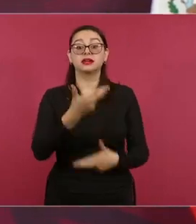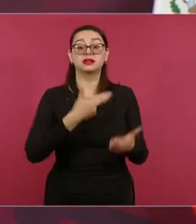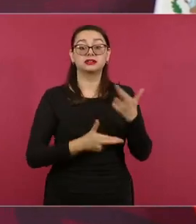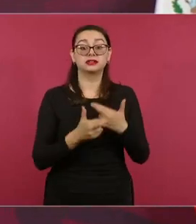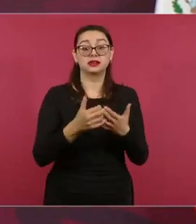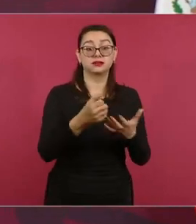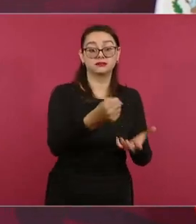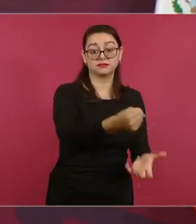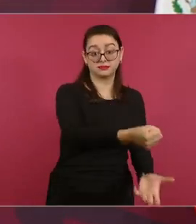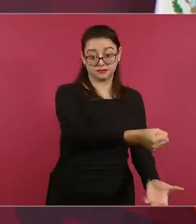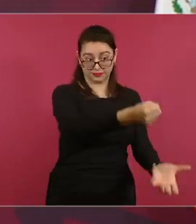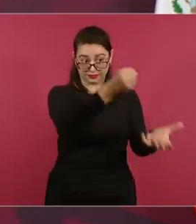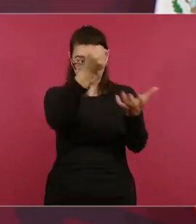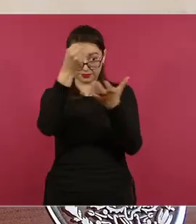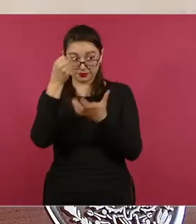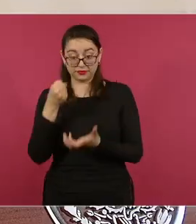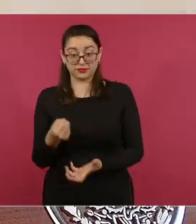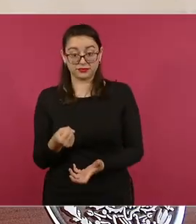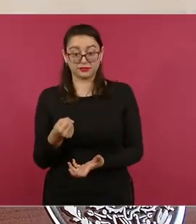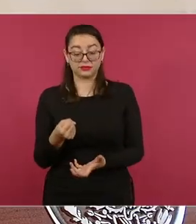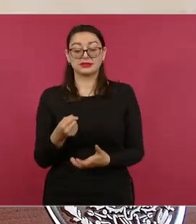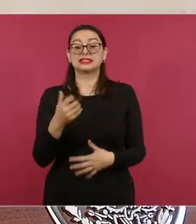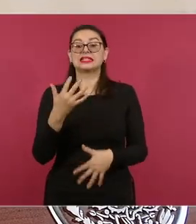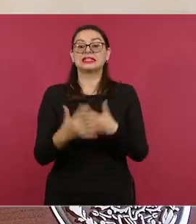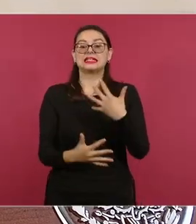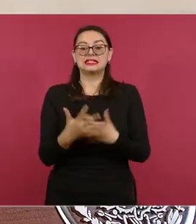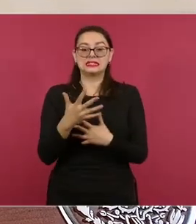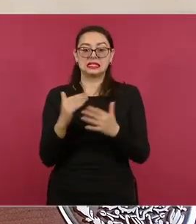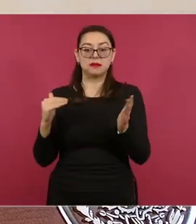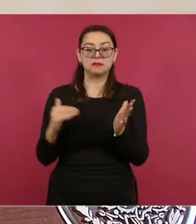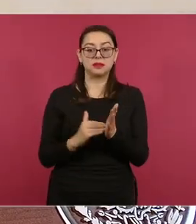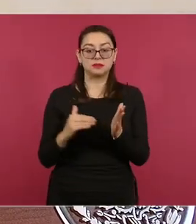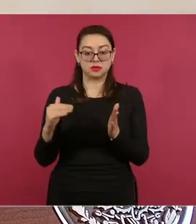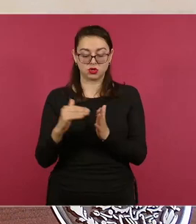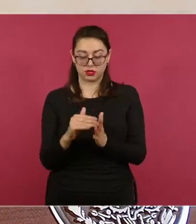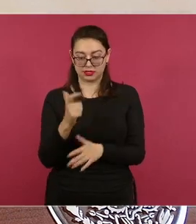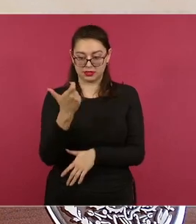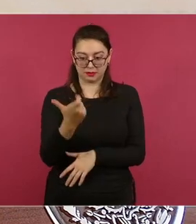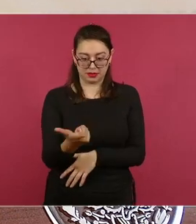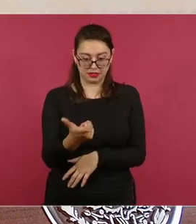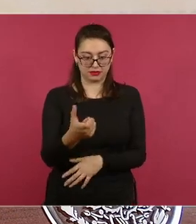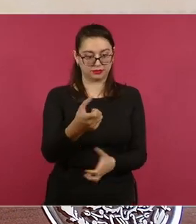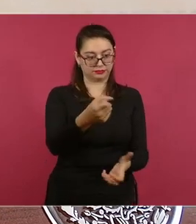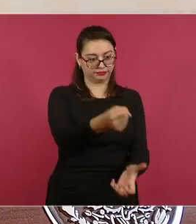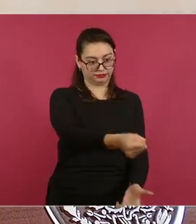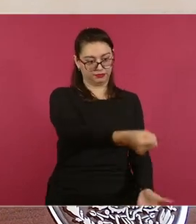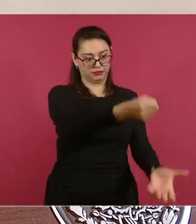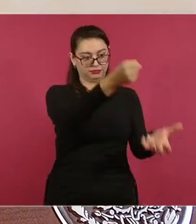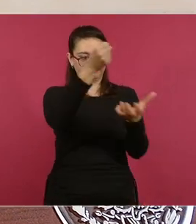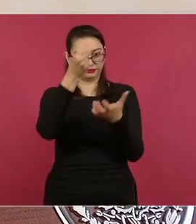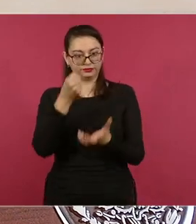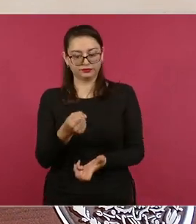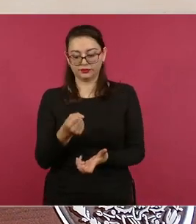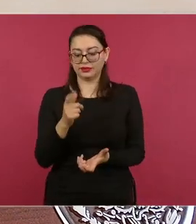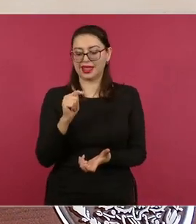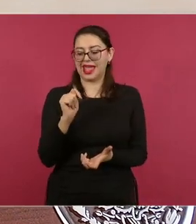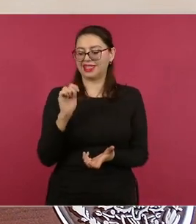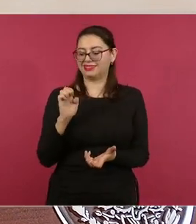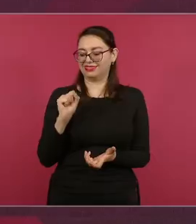se cancela el fideicomiso y los 15 mil millones vienen a la tesorería de la Federación